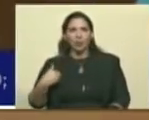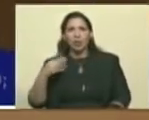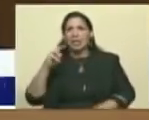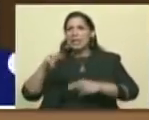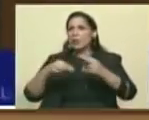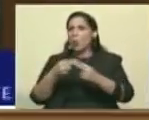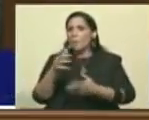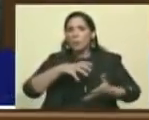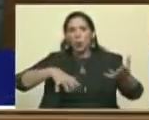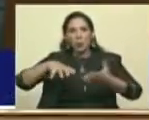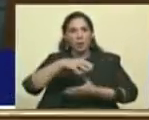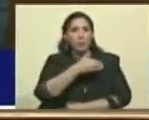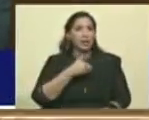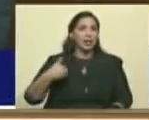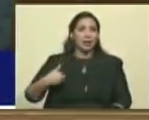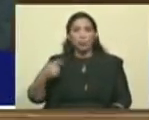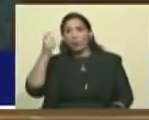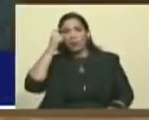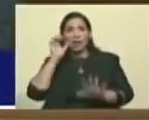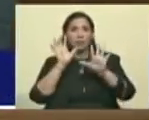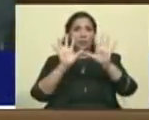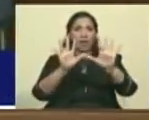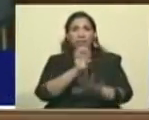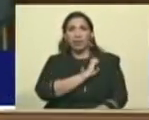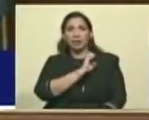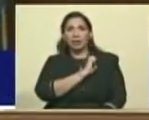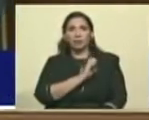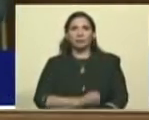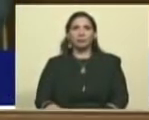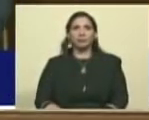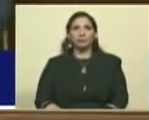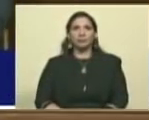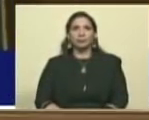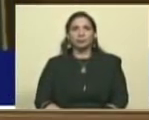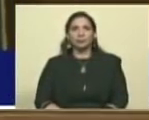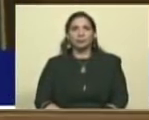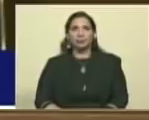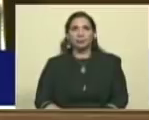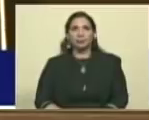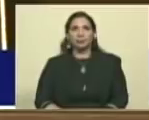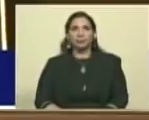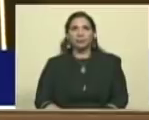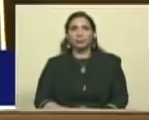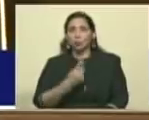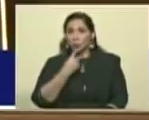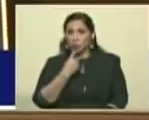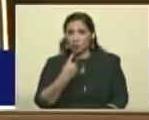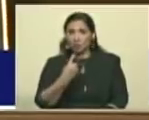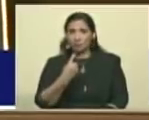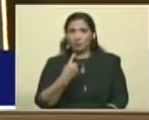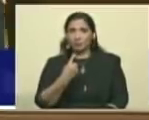Queremos que el día 10, 10, como establece